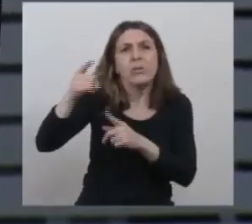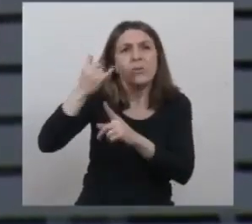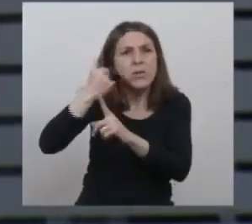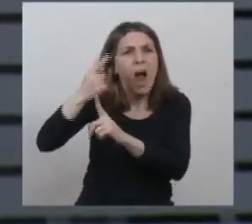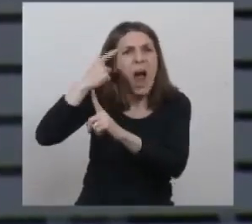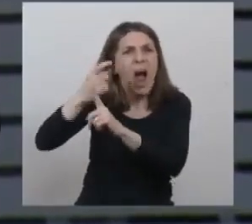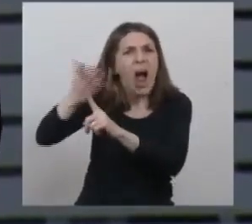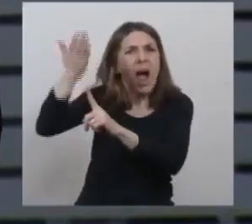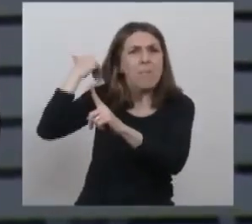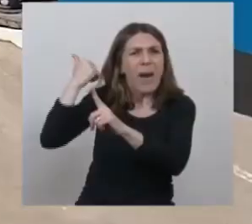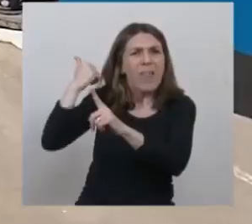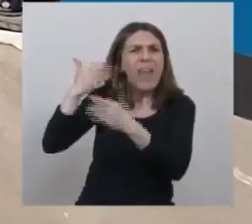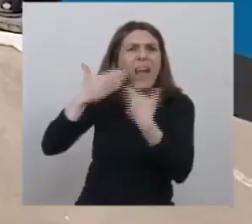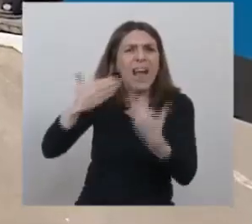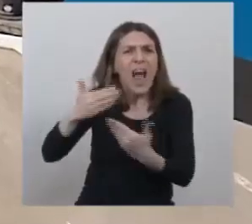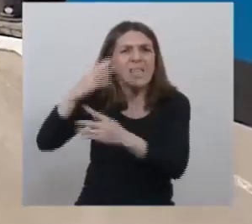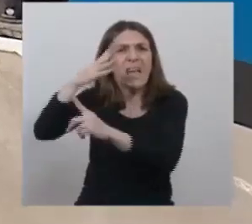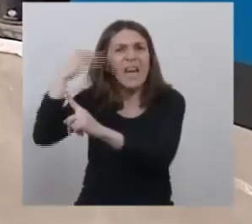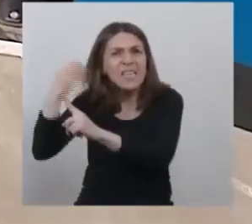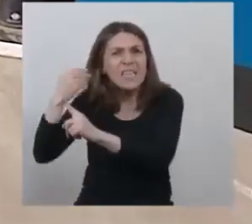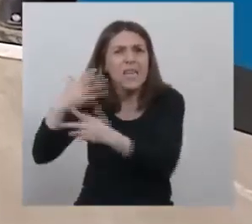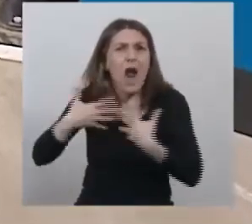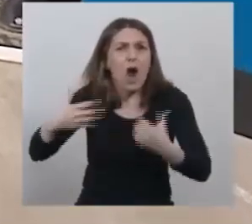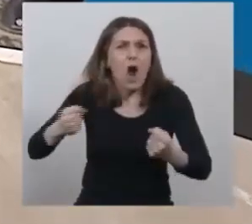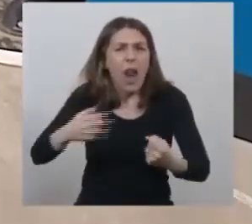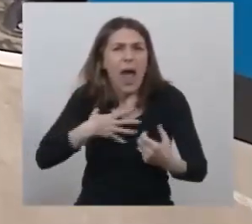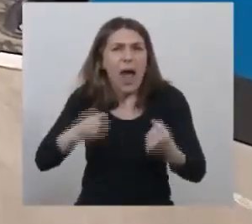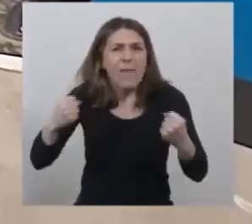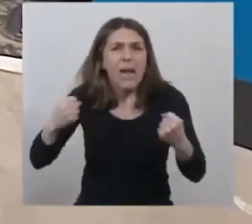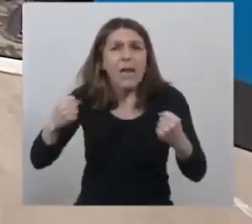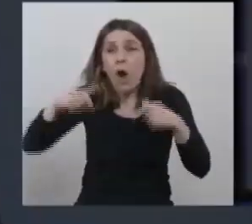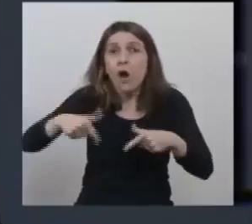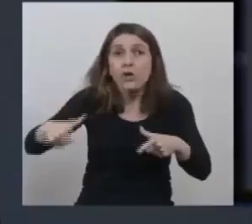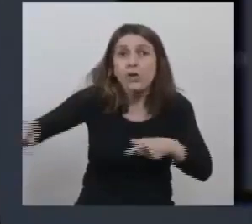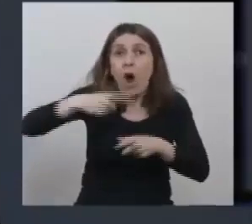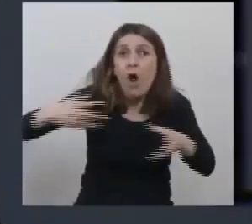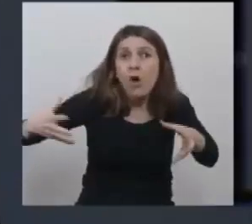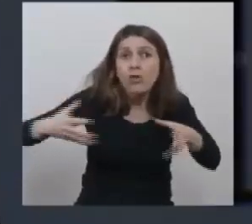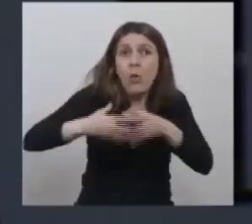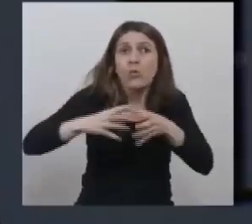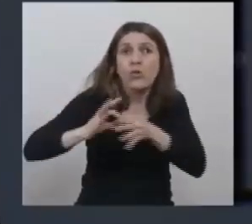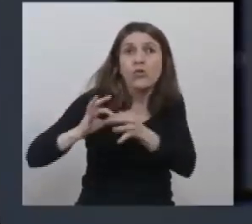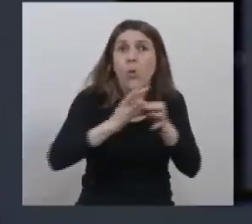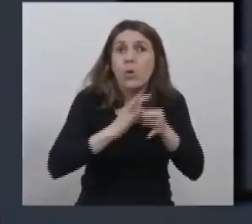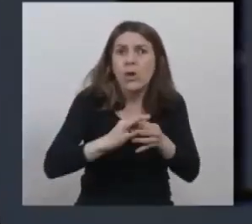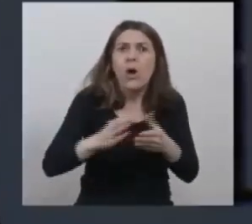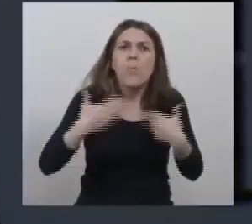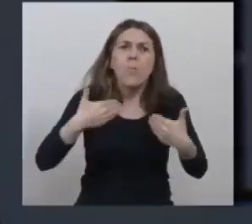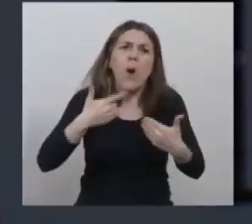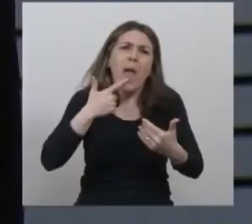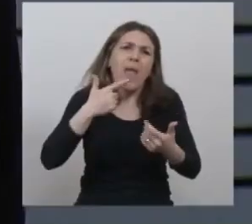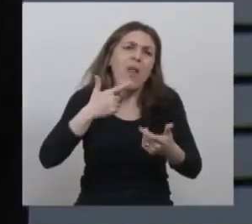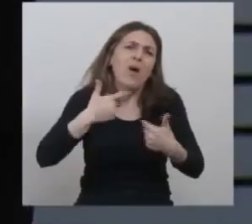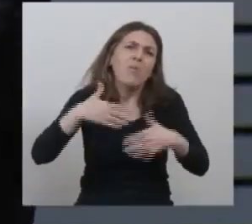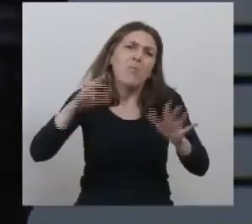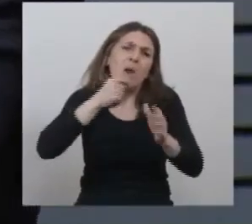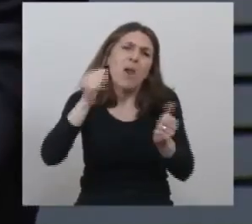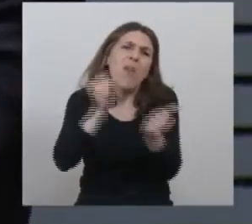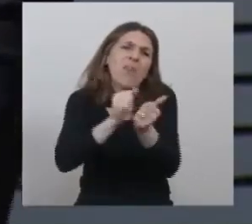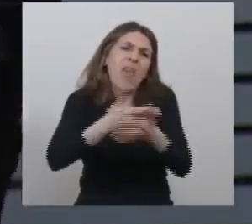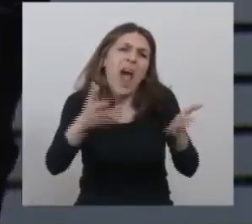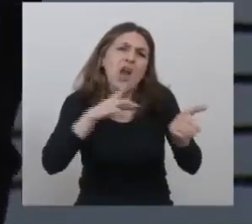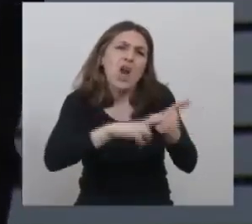coraje y la valentía de Cristina y hoy estar todos juntos trabajando unidos. Podrán escribir un montón de páginas en diarios. Podrán decir que los